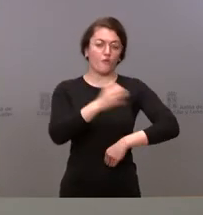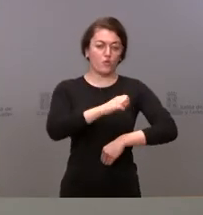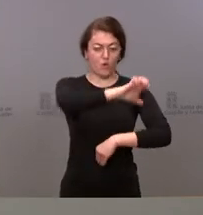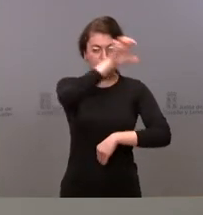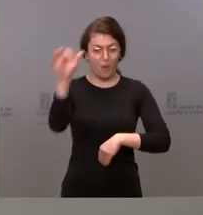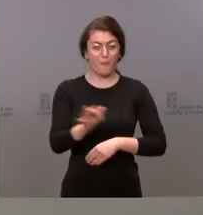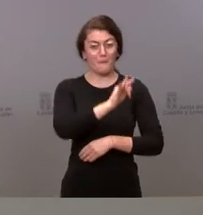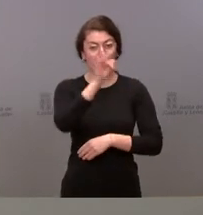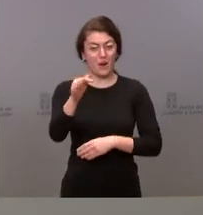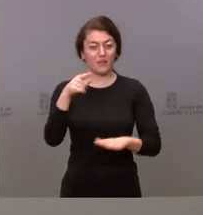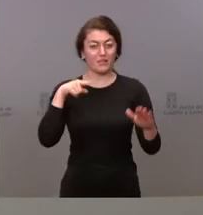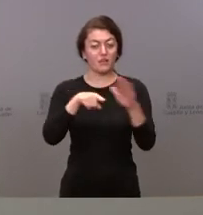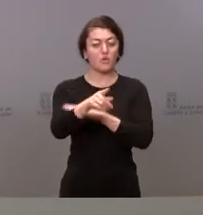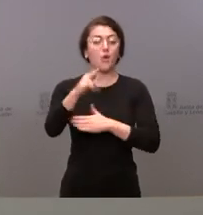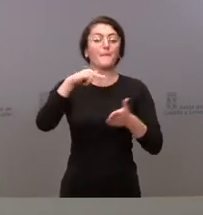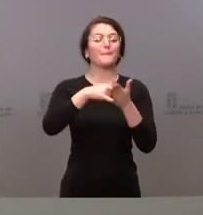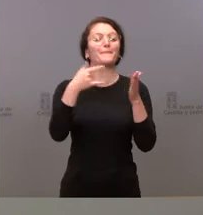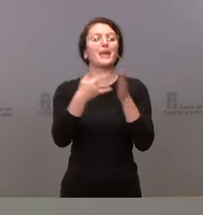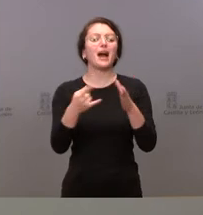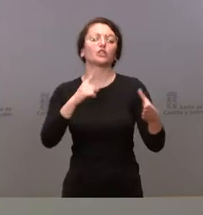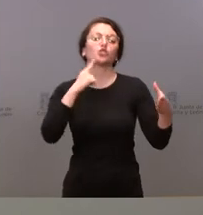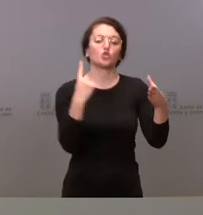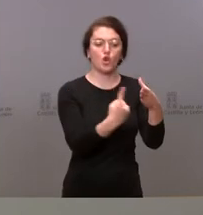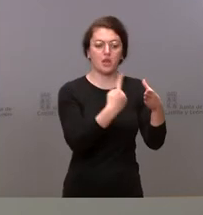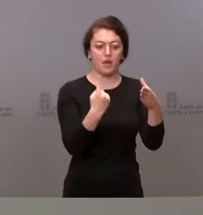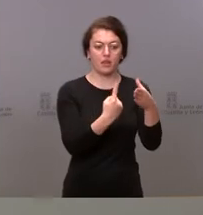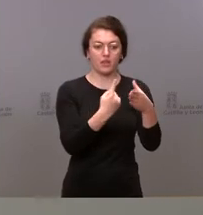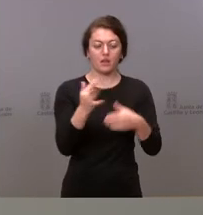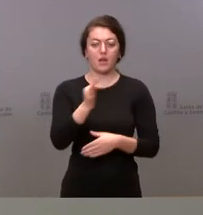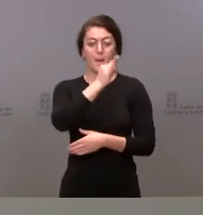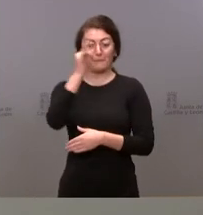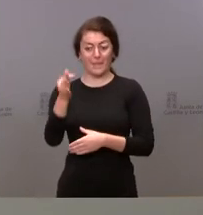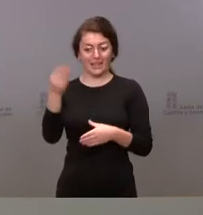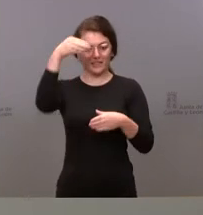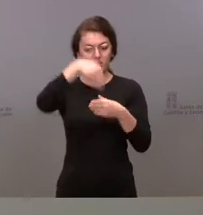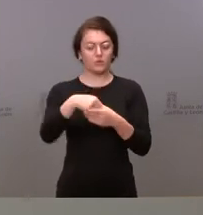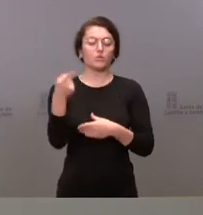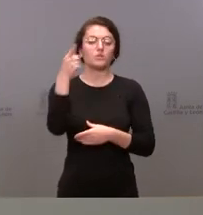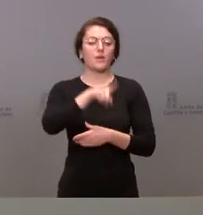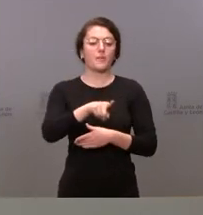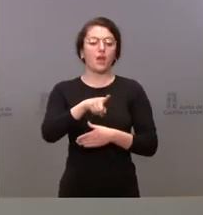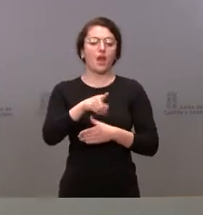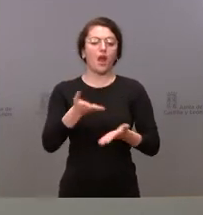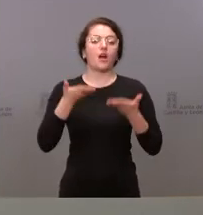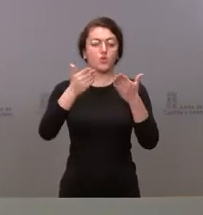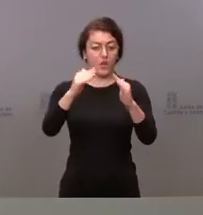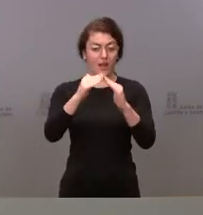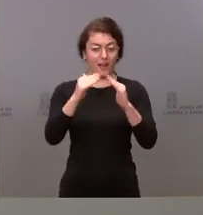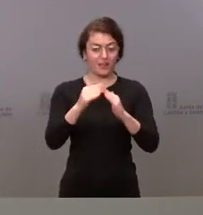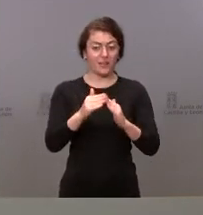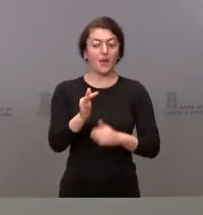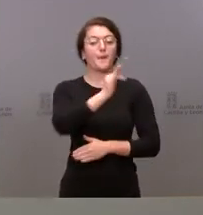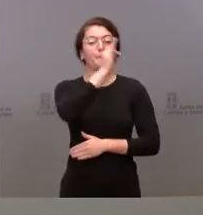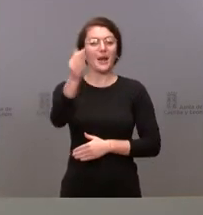del plan de la soledad, se contempla la ayuda a domicilio o se contempla la teleasistencia